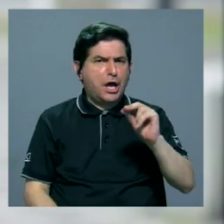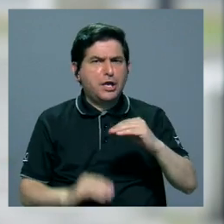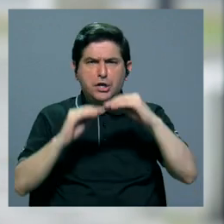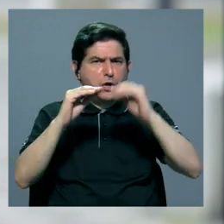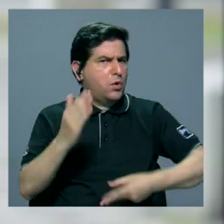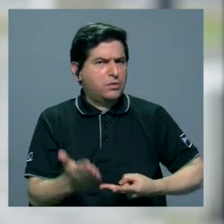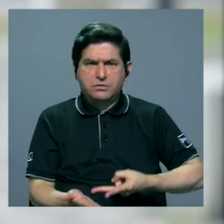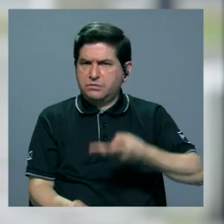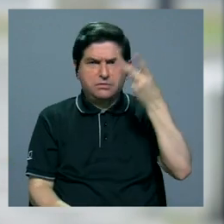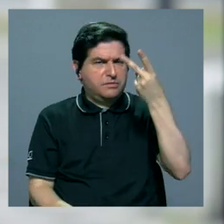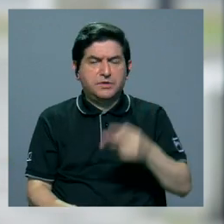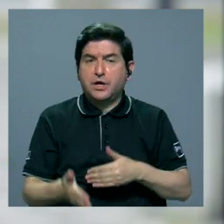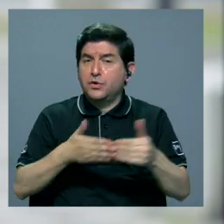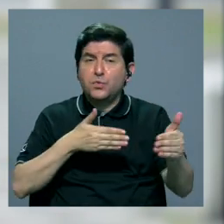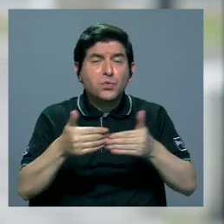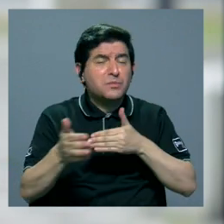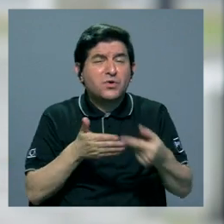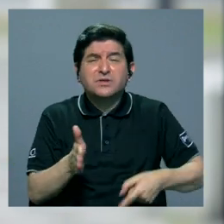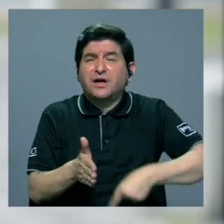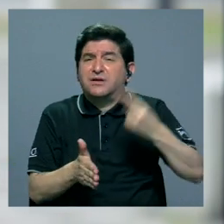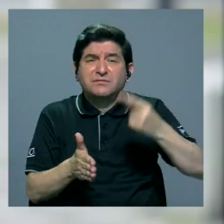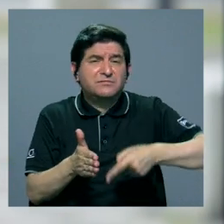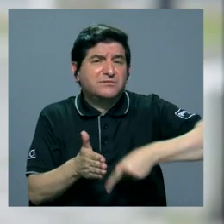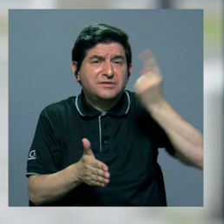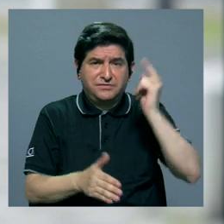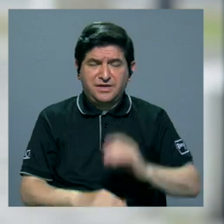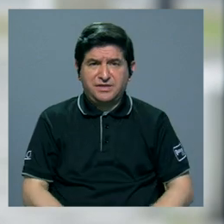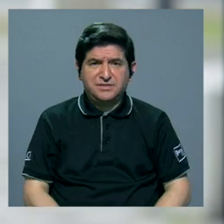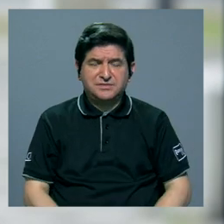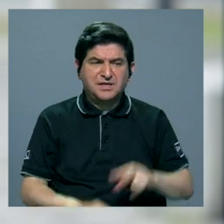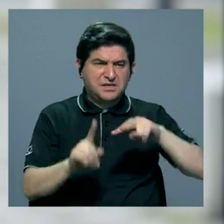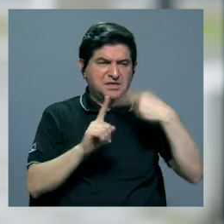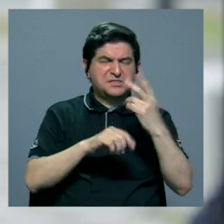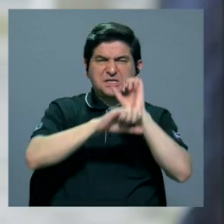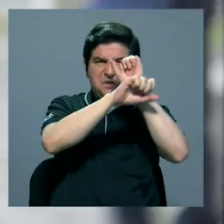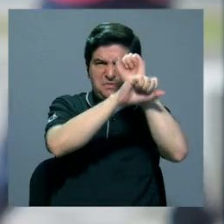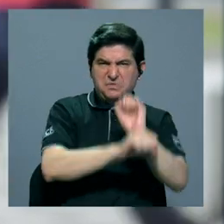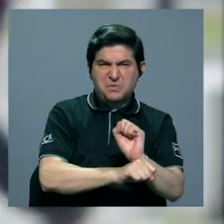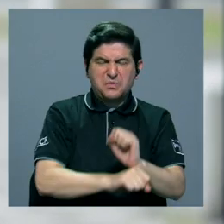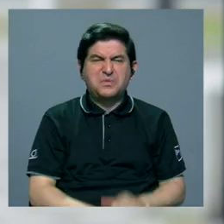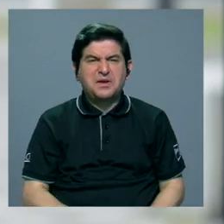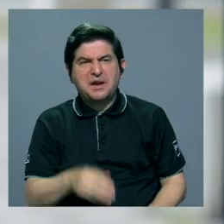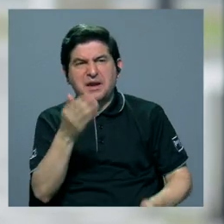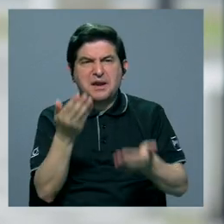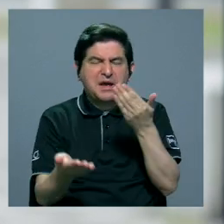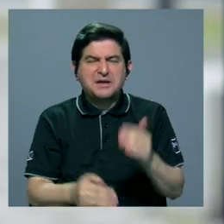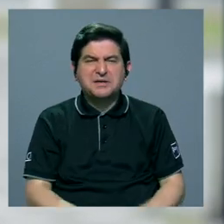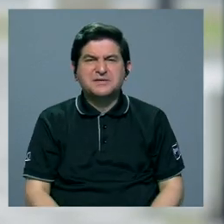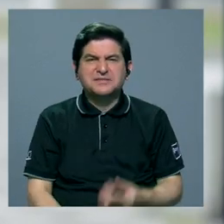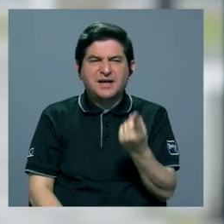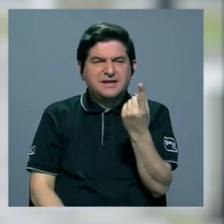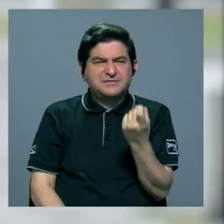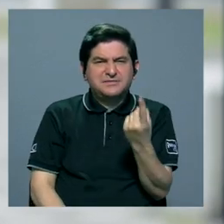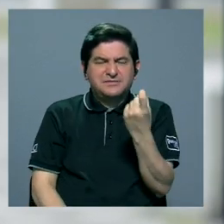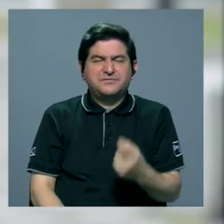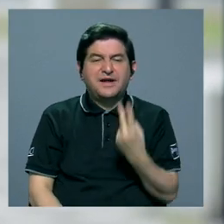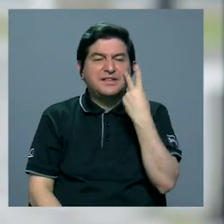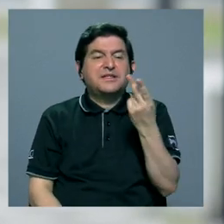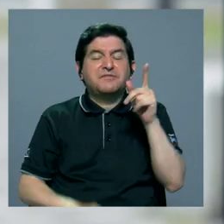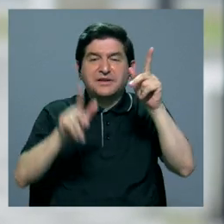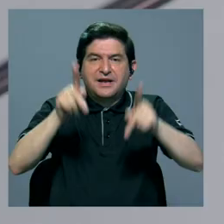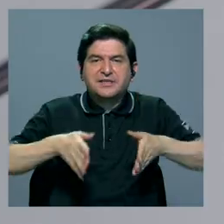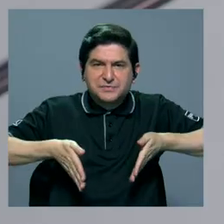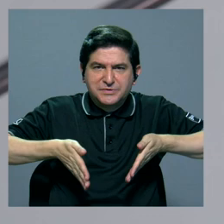nada despreciables A pesar de que a veces Desde una mirada tradicional Nos haga falta verles en las